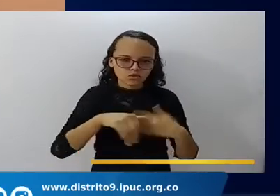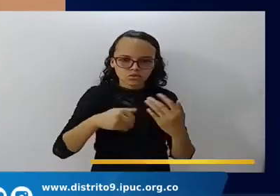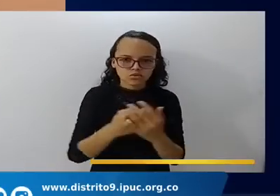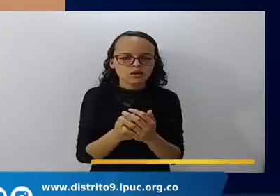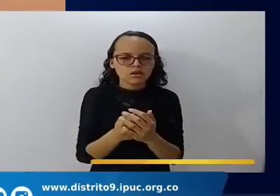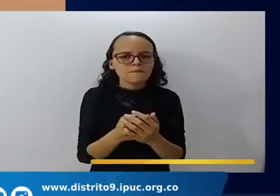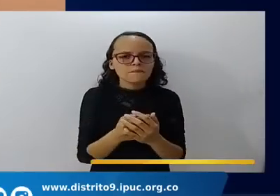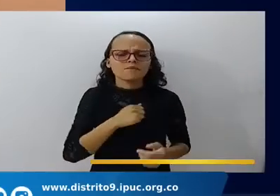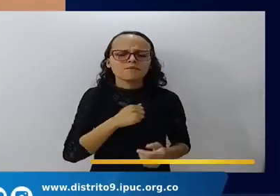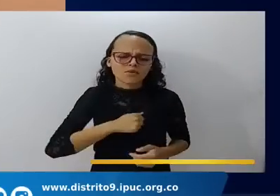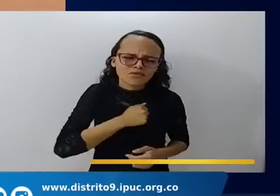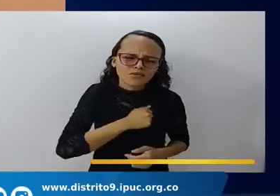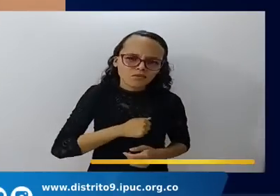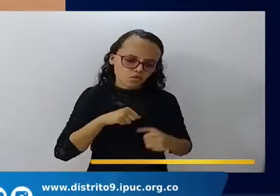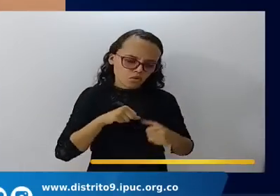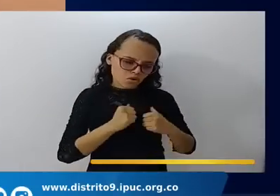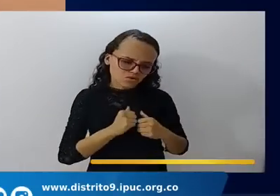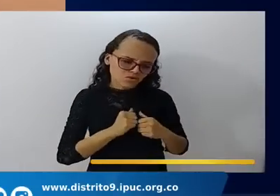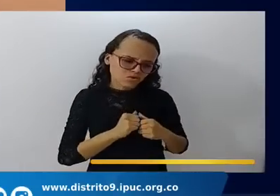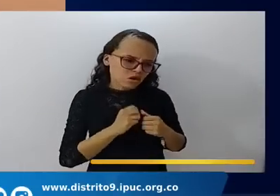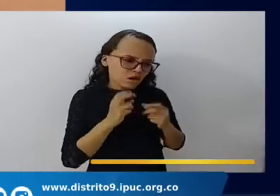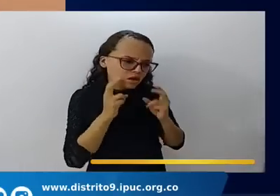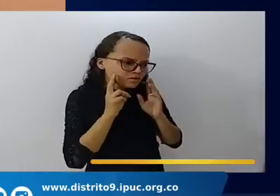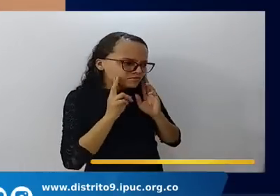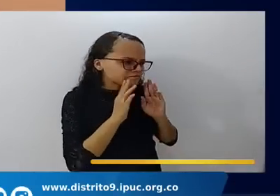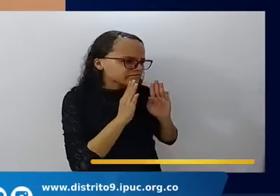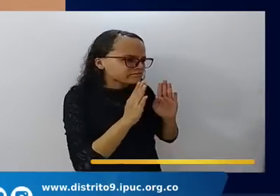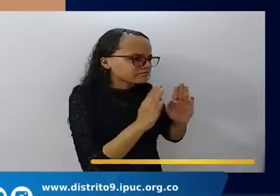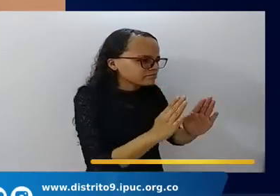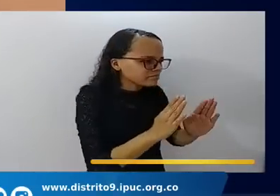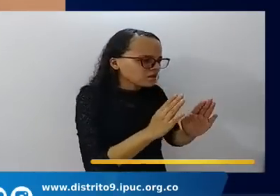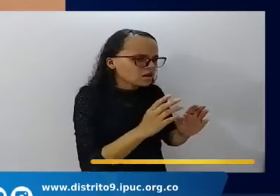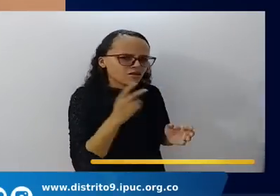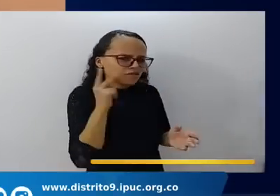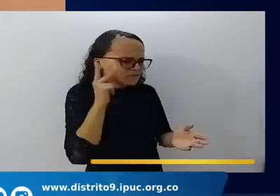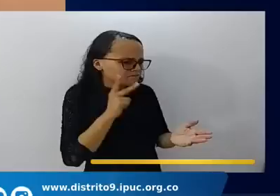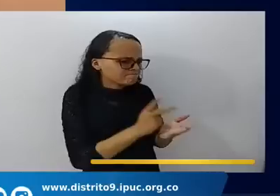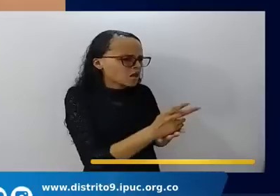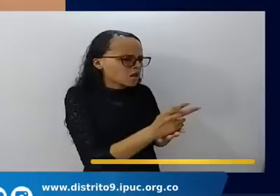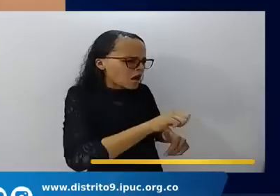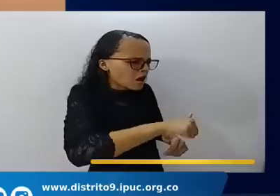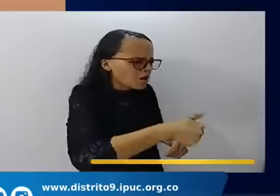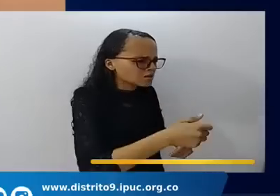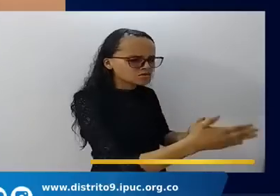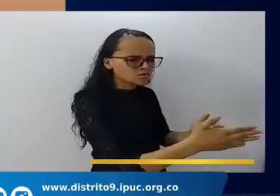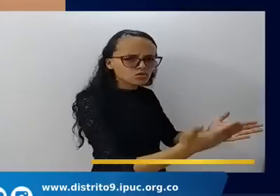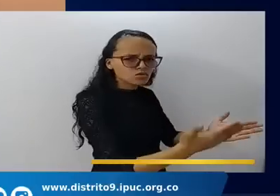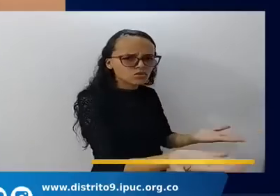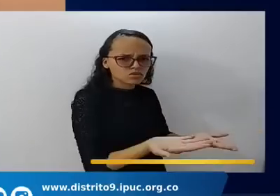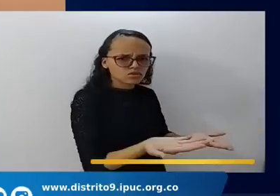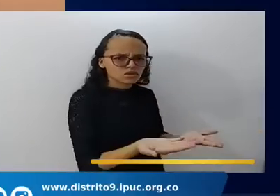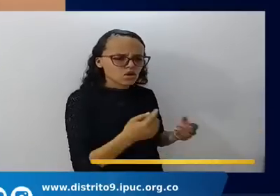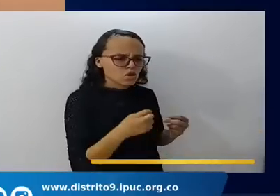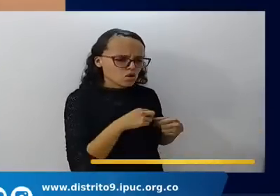no comprometas tu corazón,